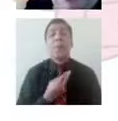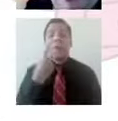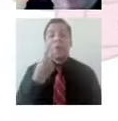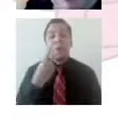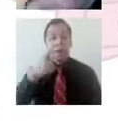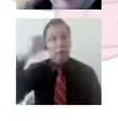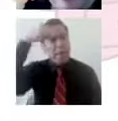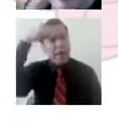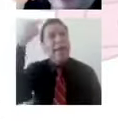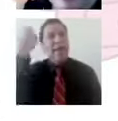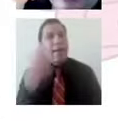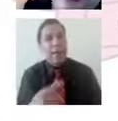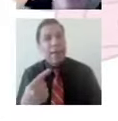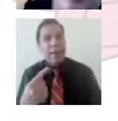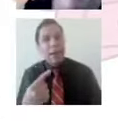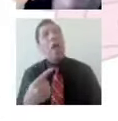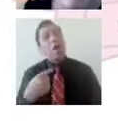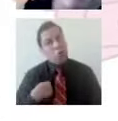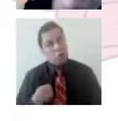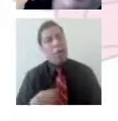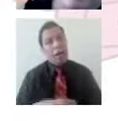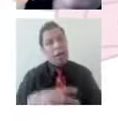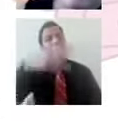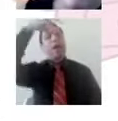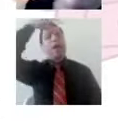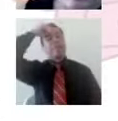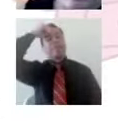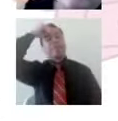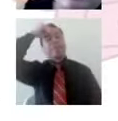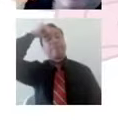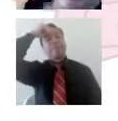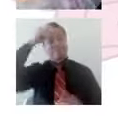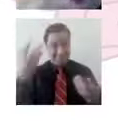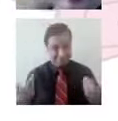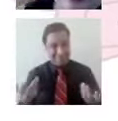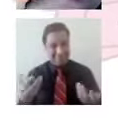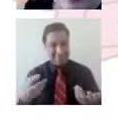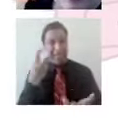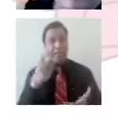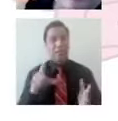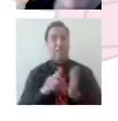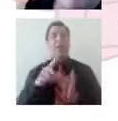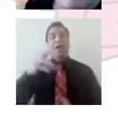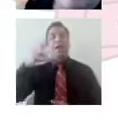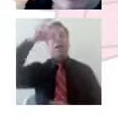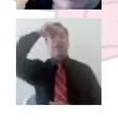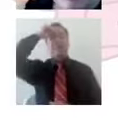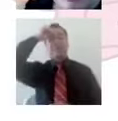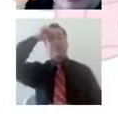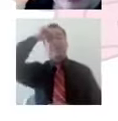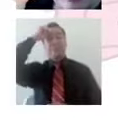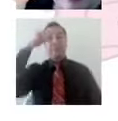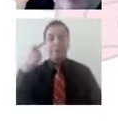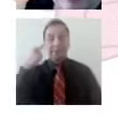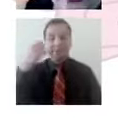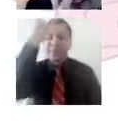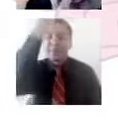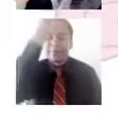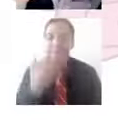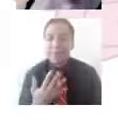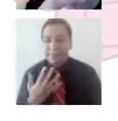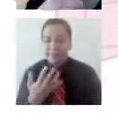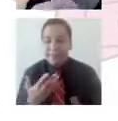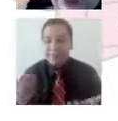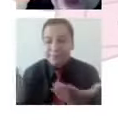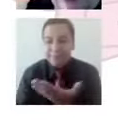cómo lo resolvemos, y sobre todo está esta imagen para preparar esta diapositiva que he utilizado también en otros espacios, creo que